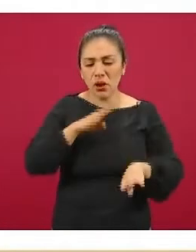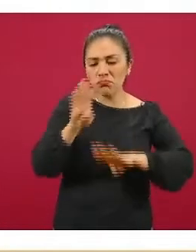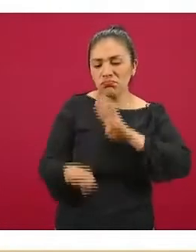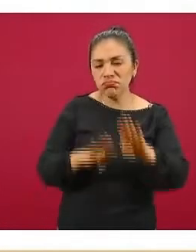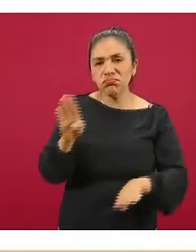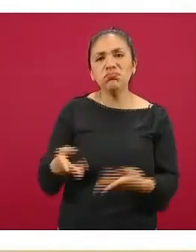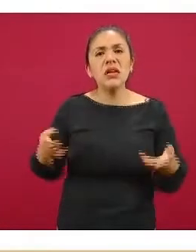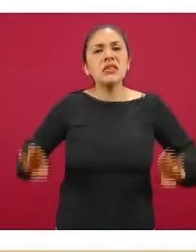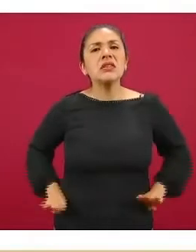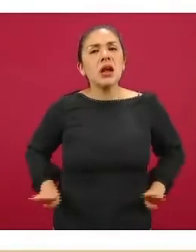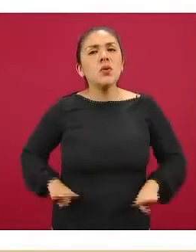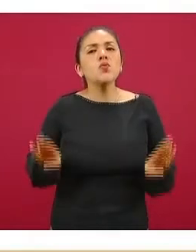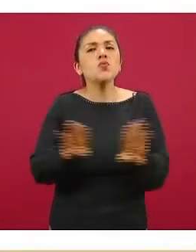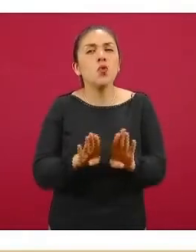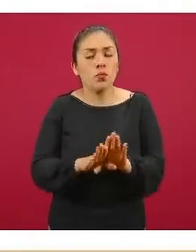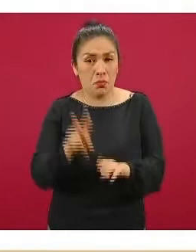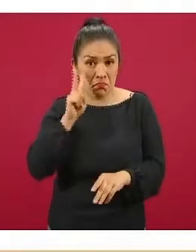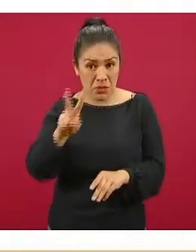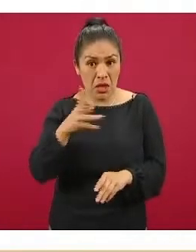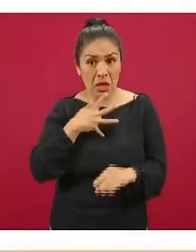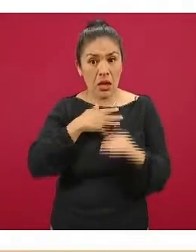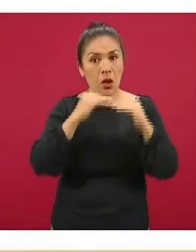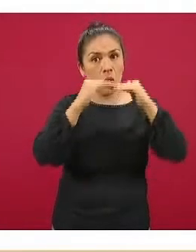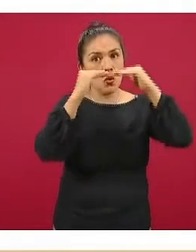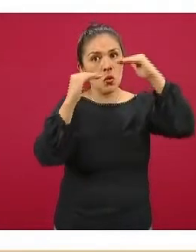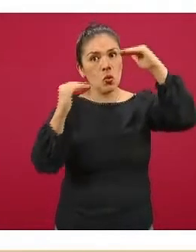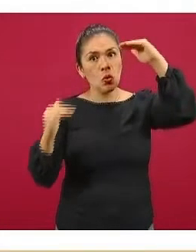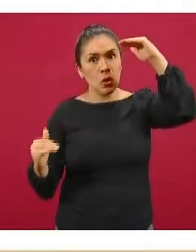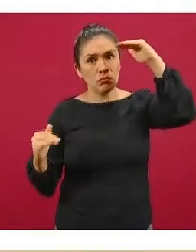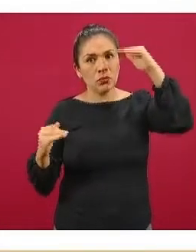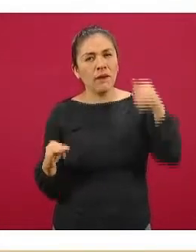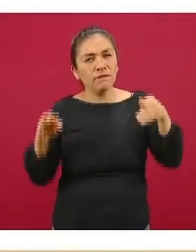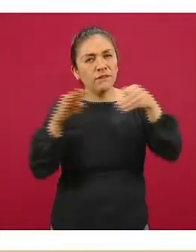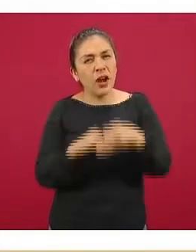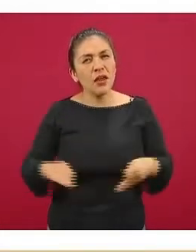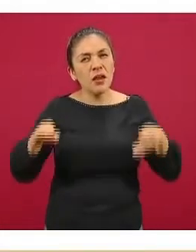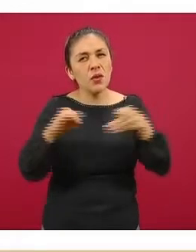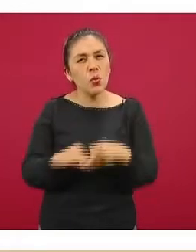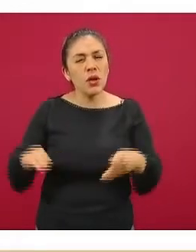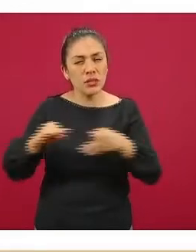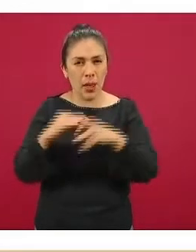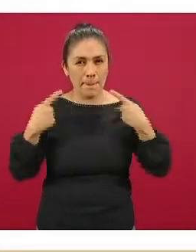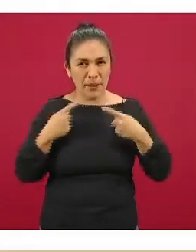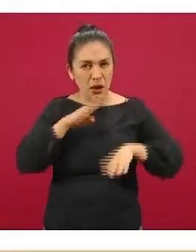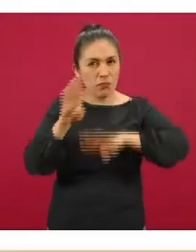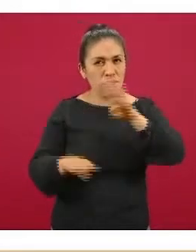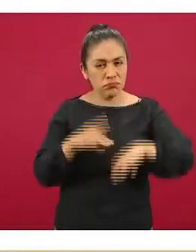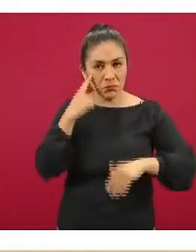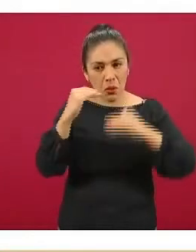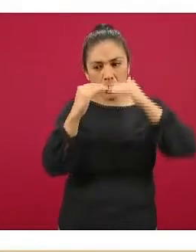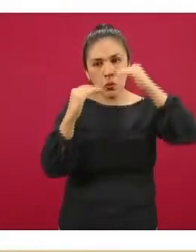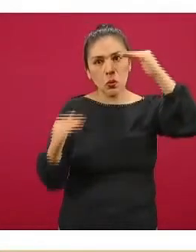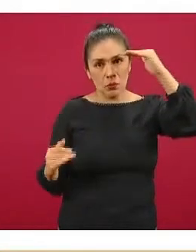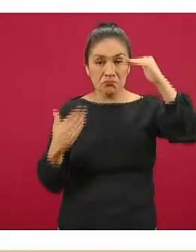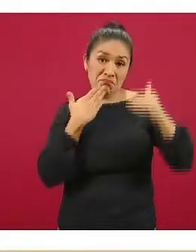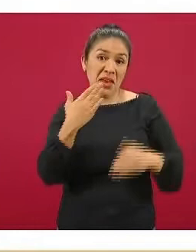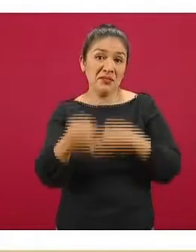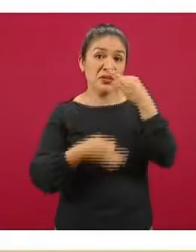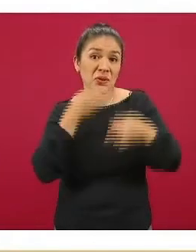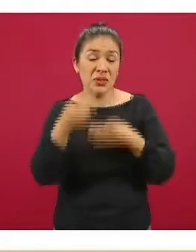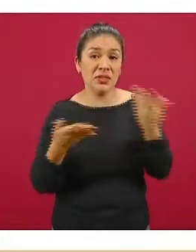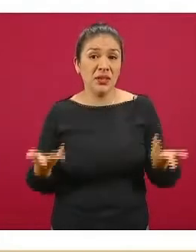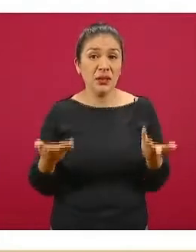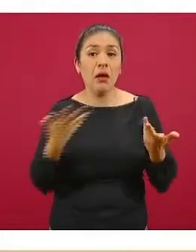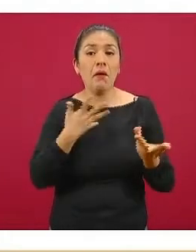vemos una tendencia descendente importante en la ocurrencia de las defunciones, lo cual es una buena noticia en función